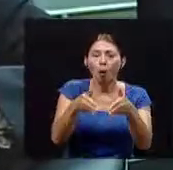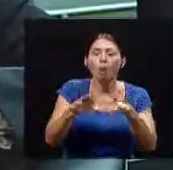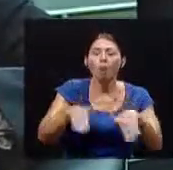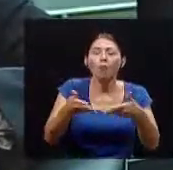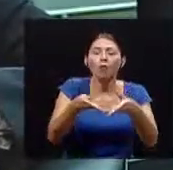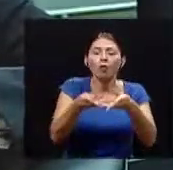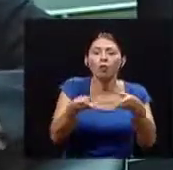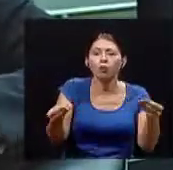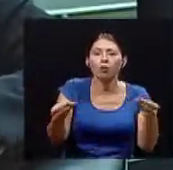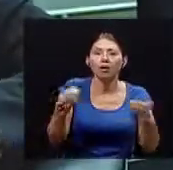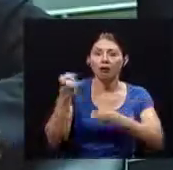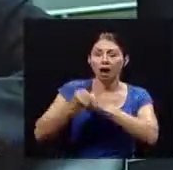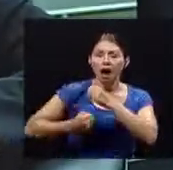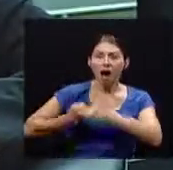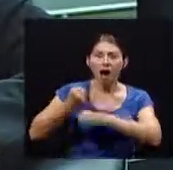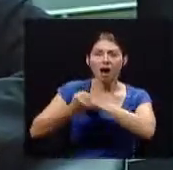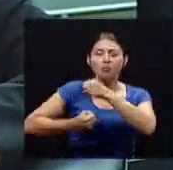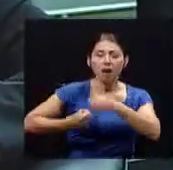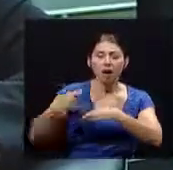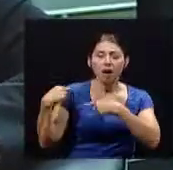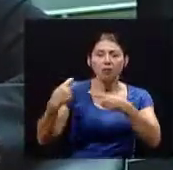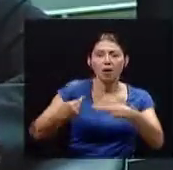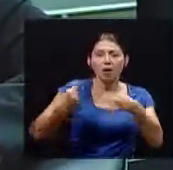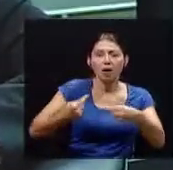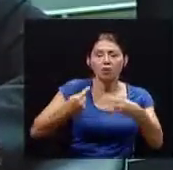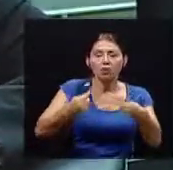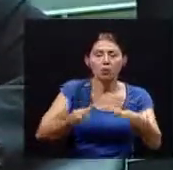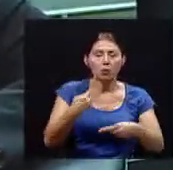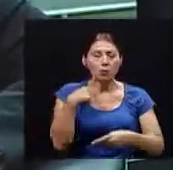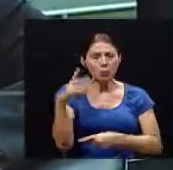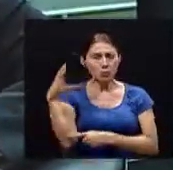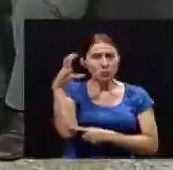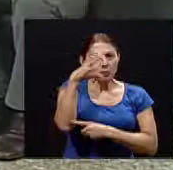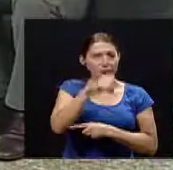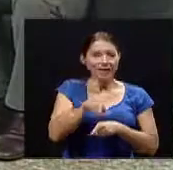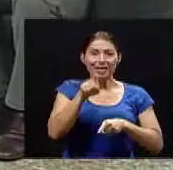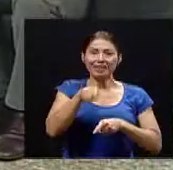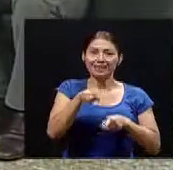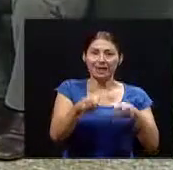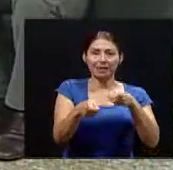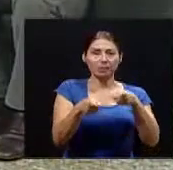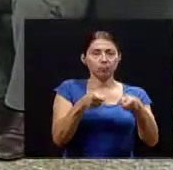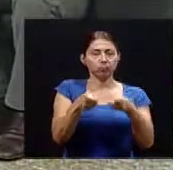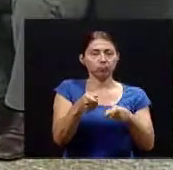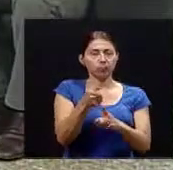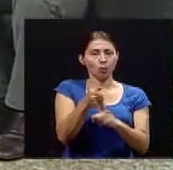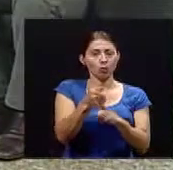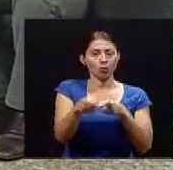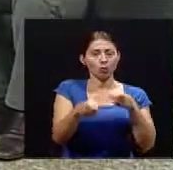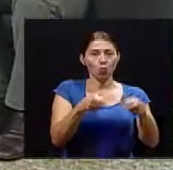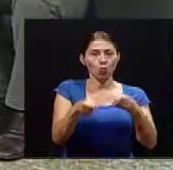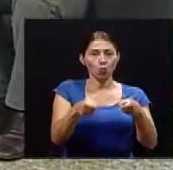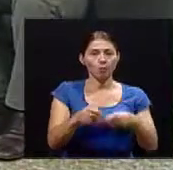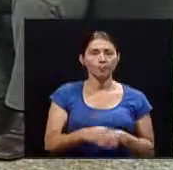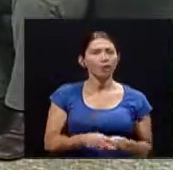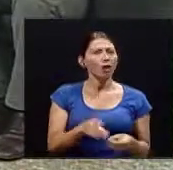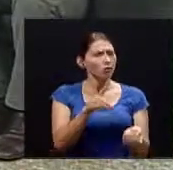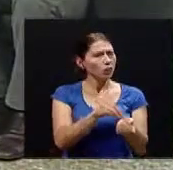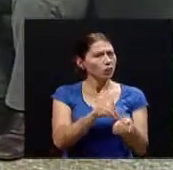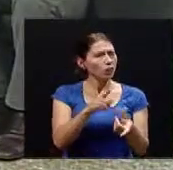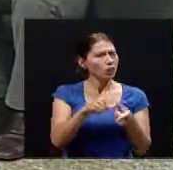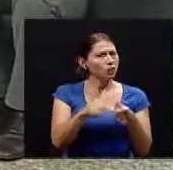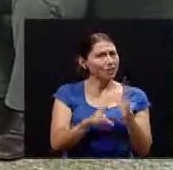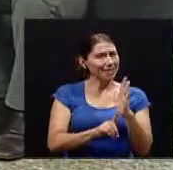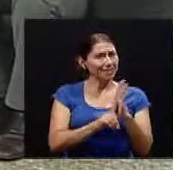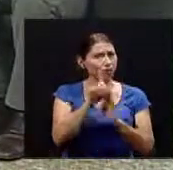uno va viendo cómo hay más necesidad de regulación y autocontrol. Doctor, ¿se podría entonces decir que desarrollo